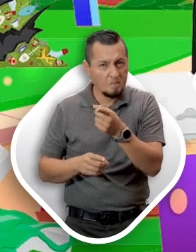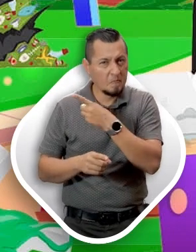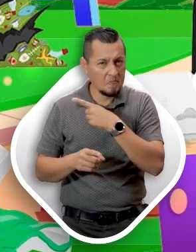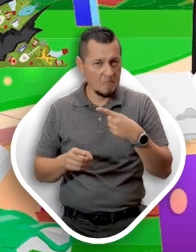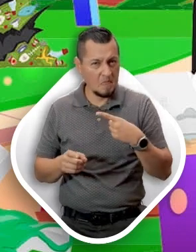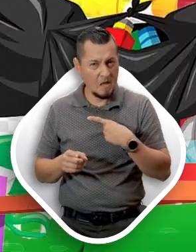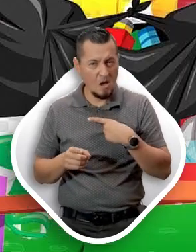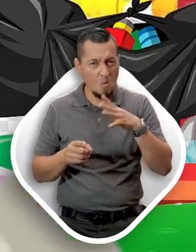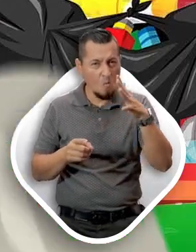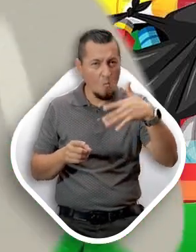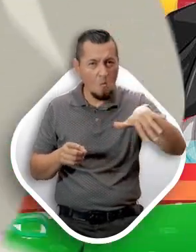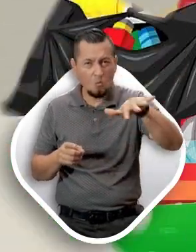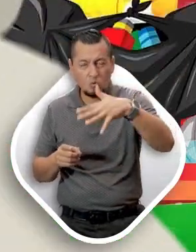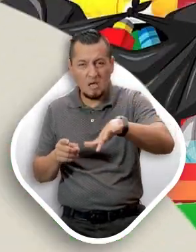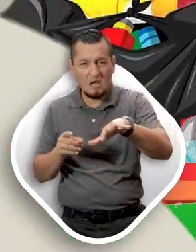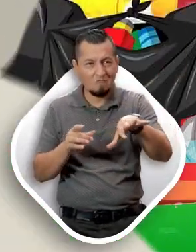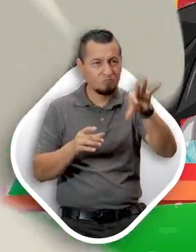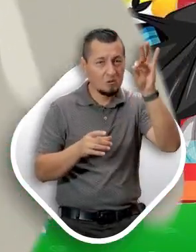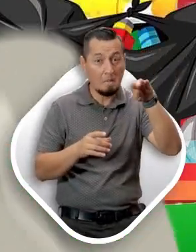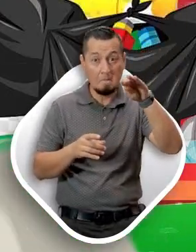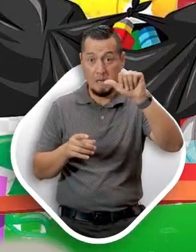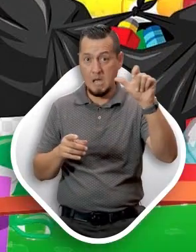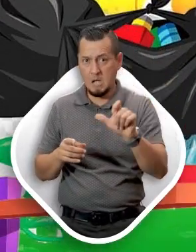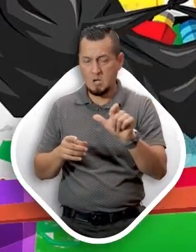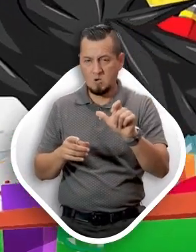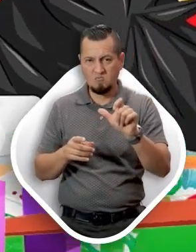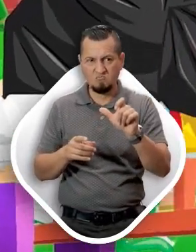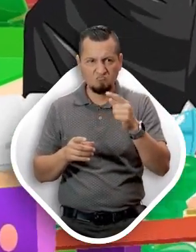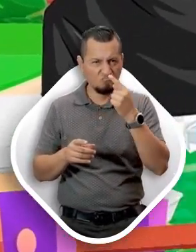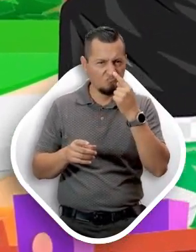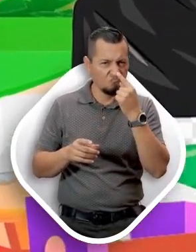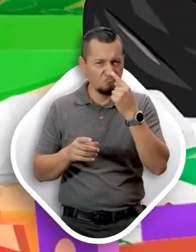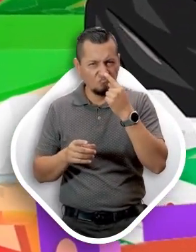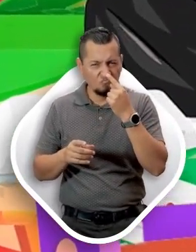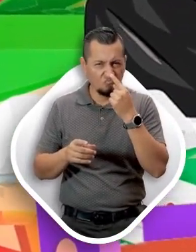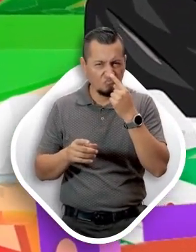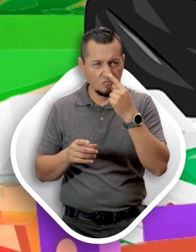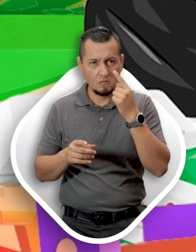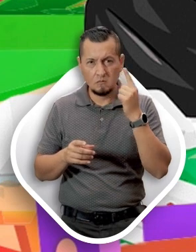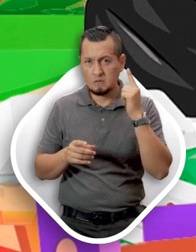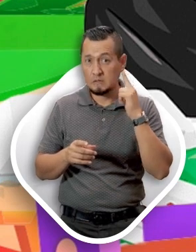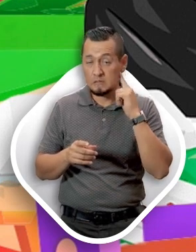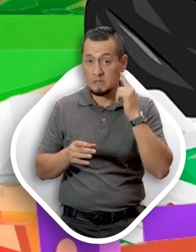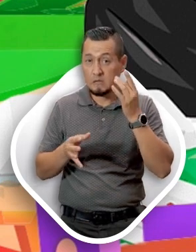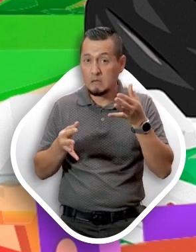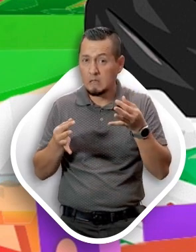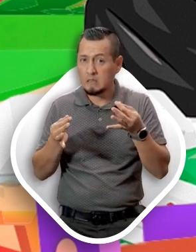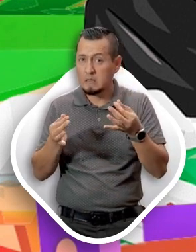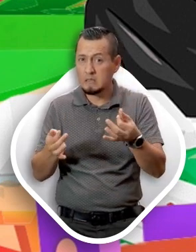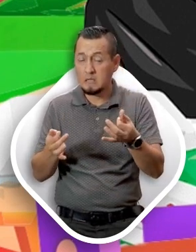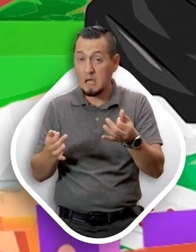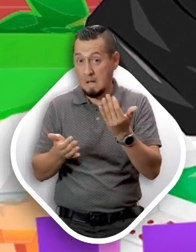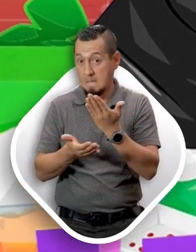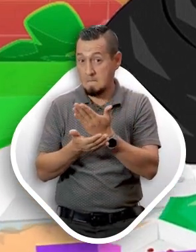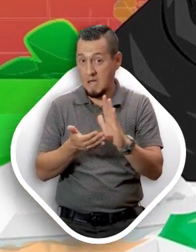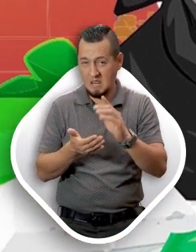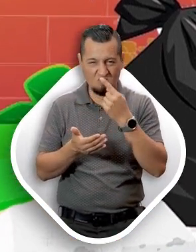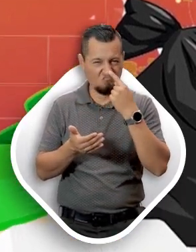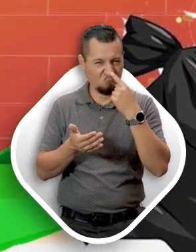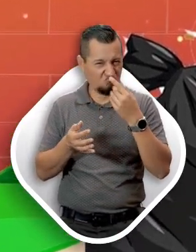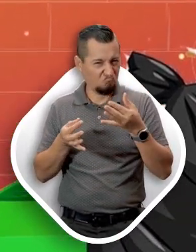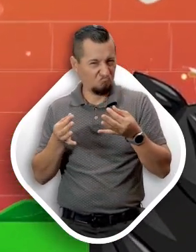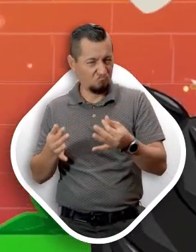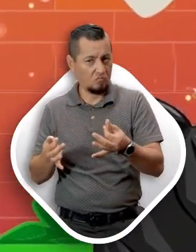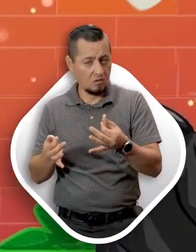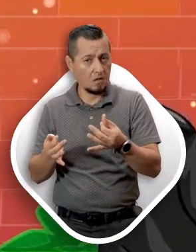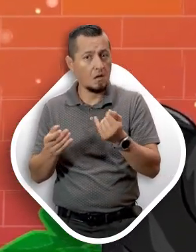resolver esta misión. Max estaba olfateando cuando de pronto escuchó una conversación que le interesó. Además de